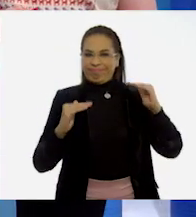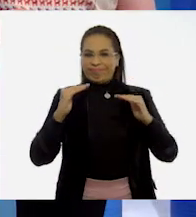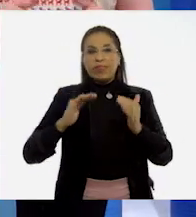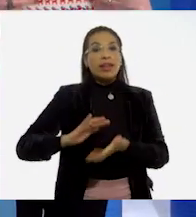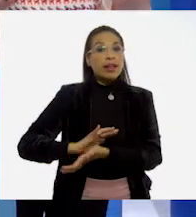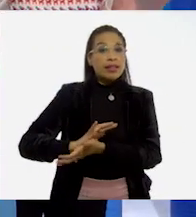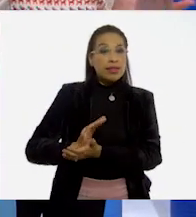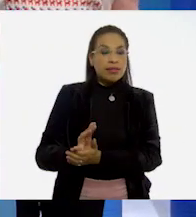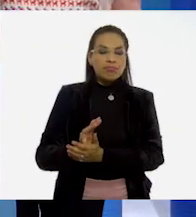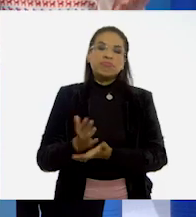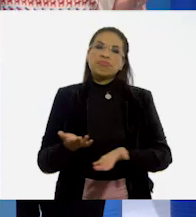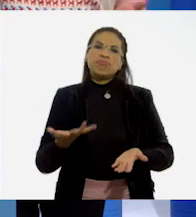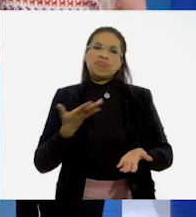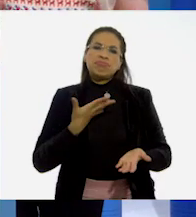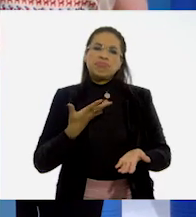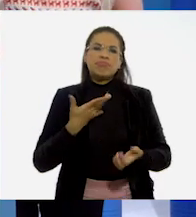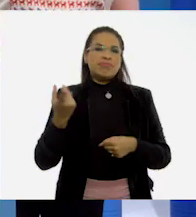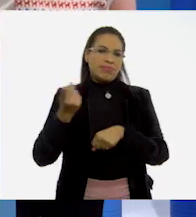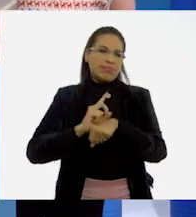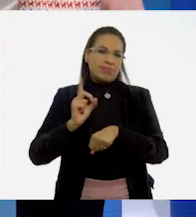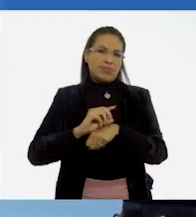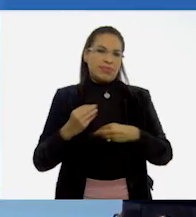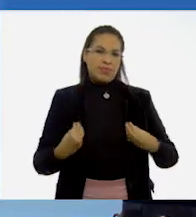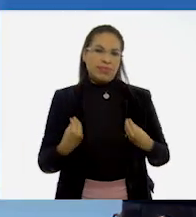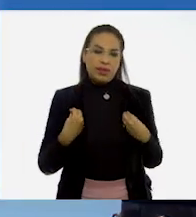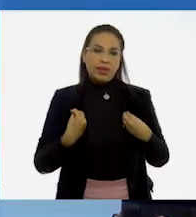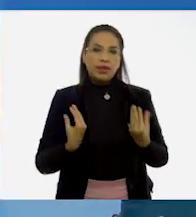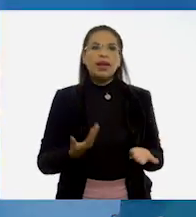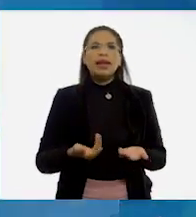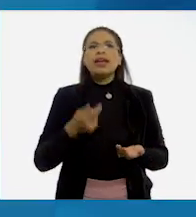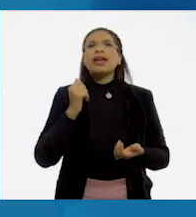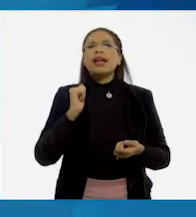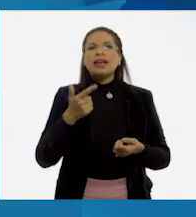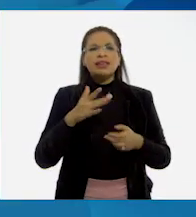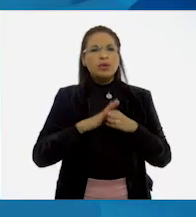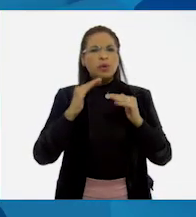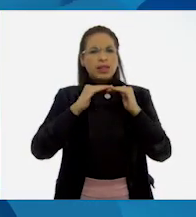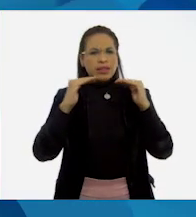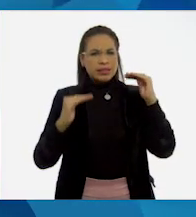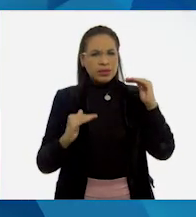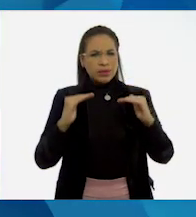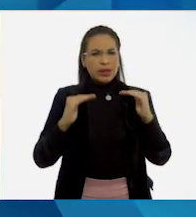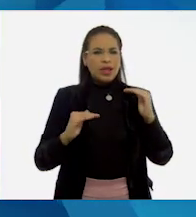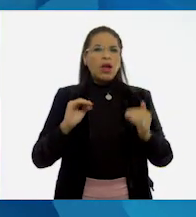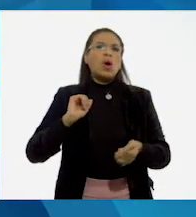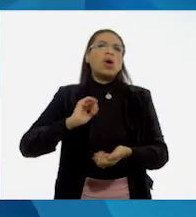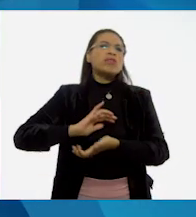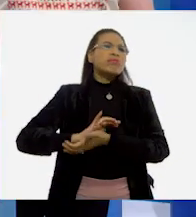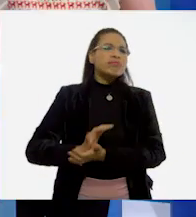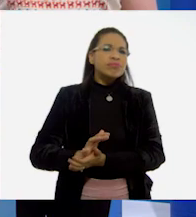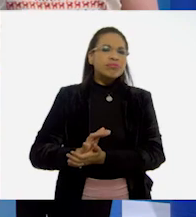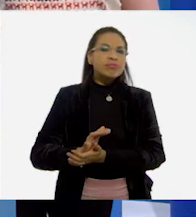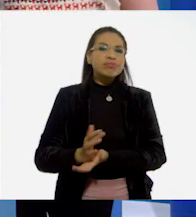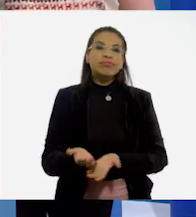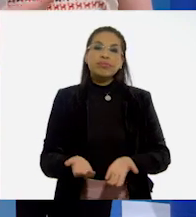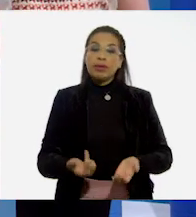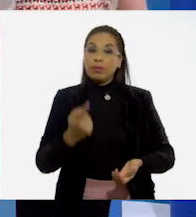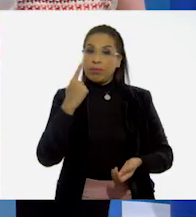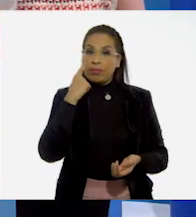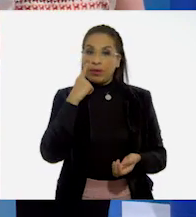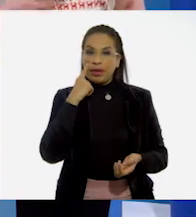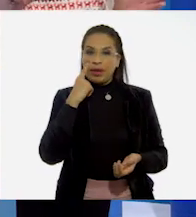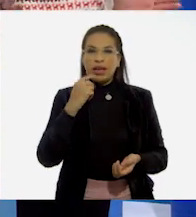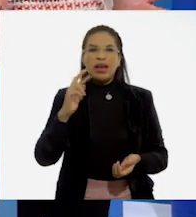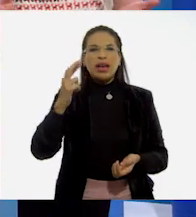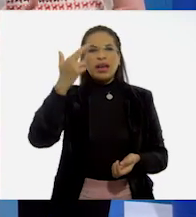discriminación están presentes cotidianamente. ¿Y qué son la desigualdad y la discriminación? Mira, para